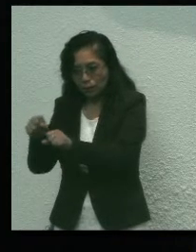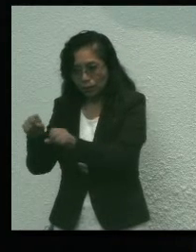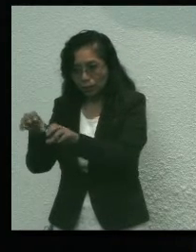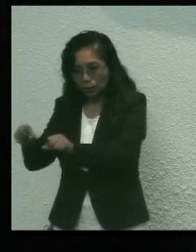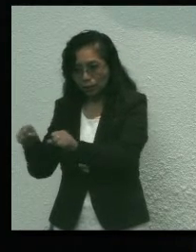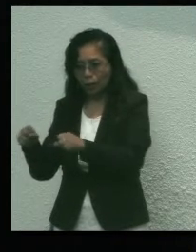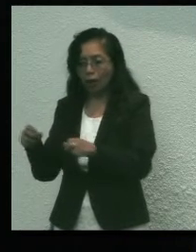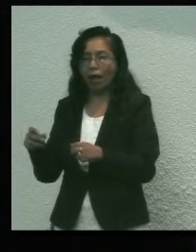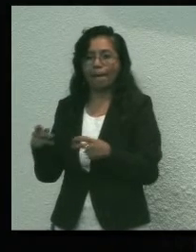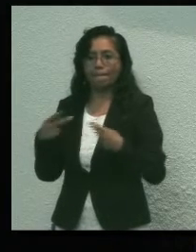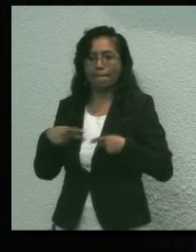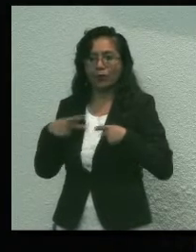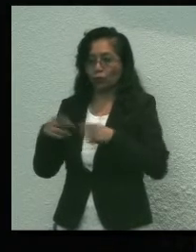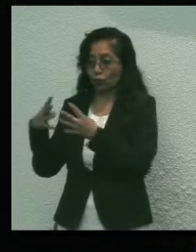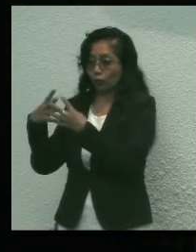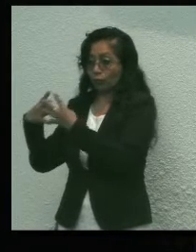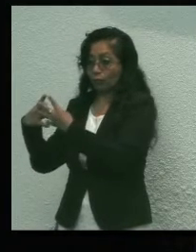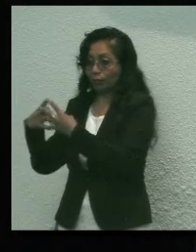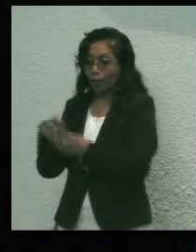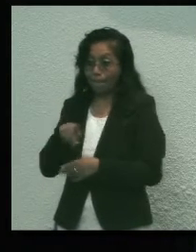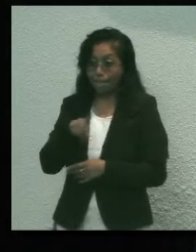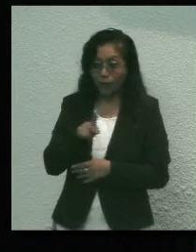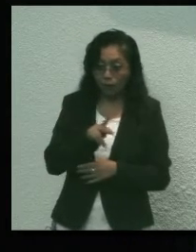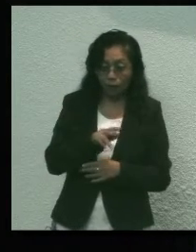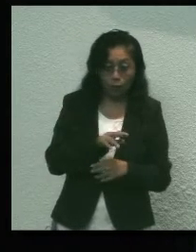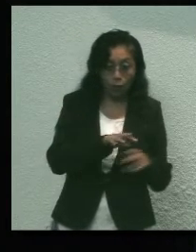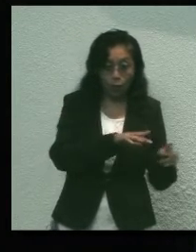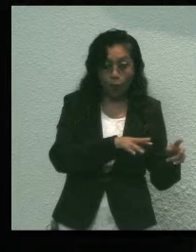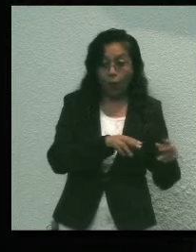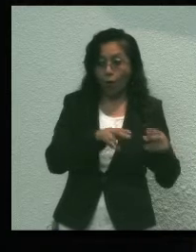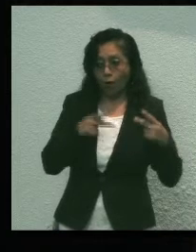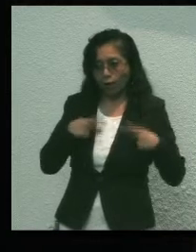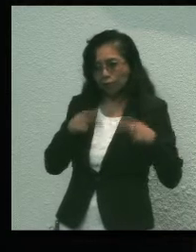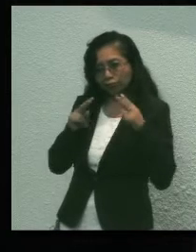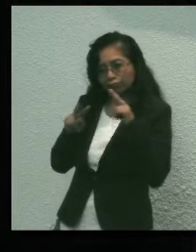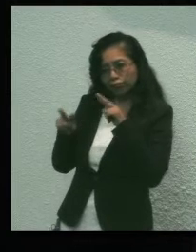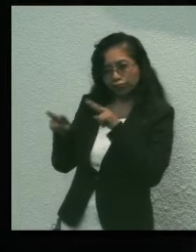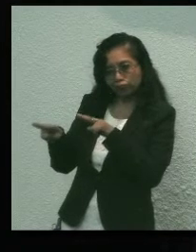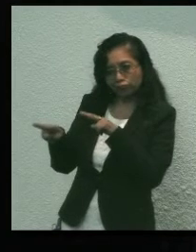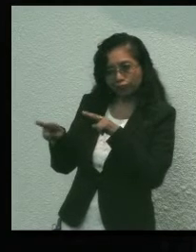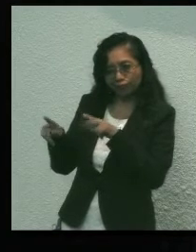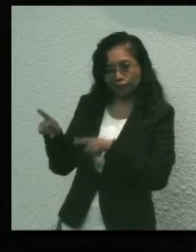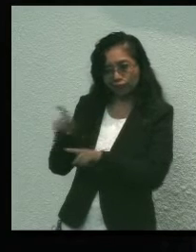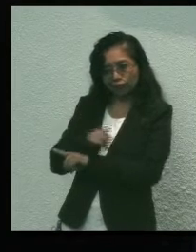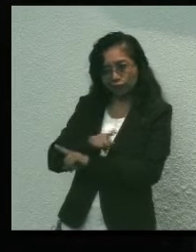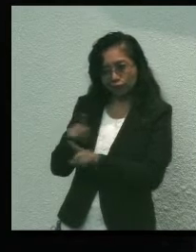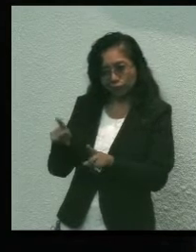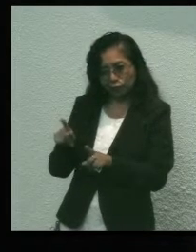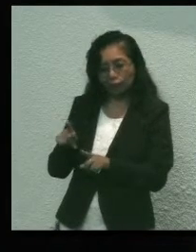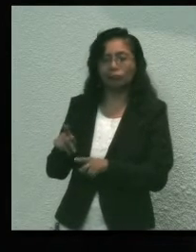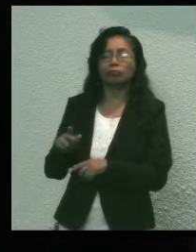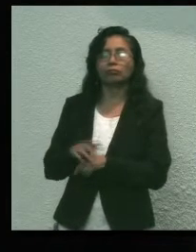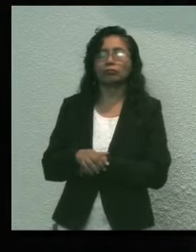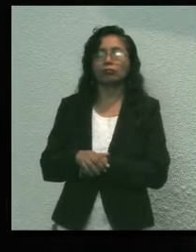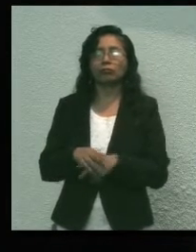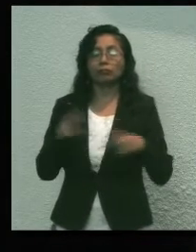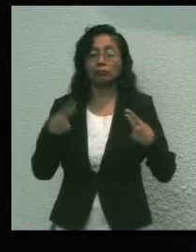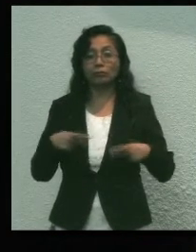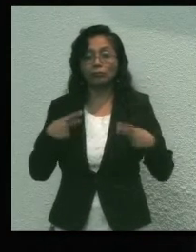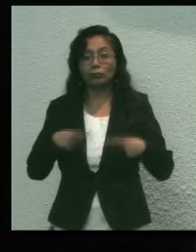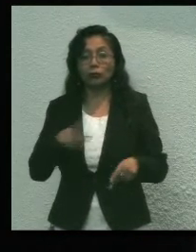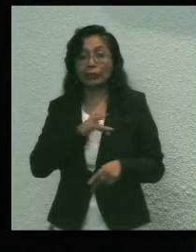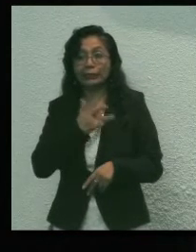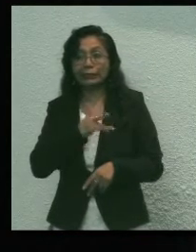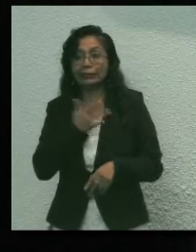criminales, la percepción no parece ir en el mismo sentido. La ciudadanía se